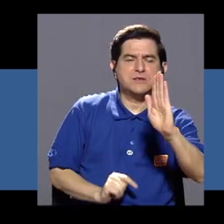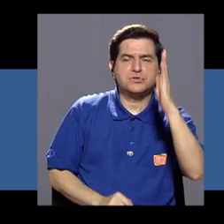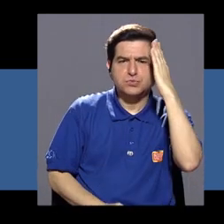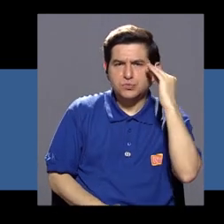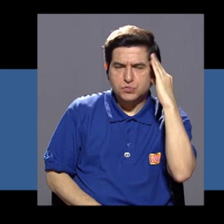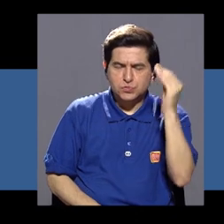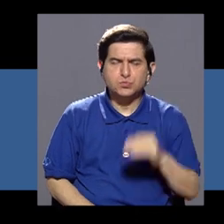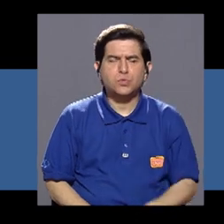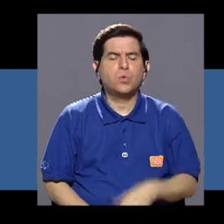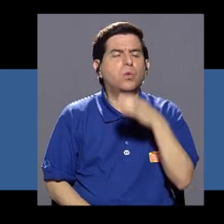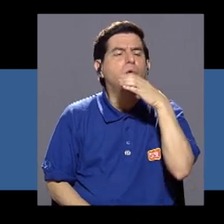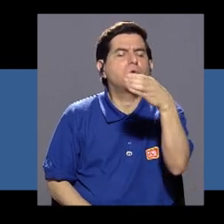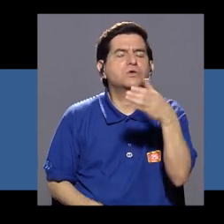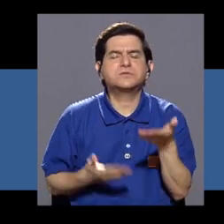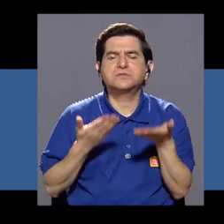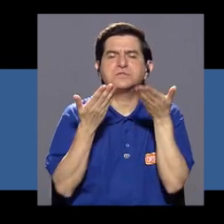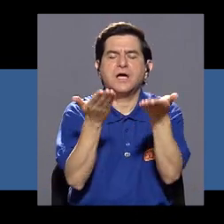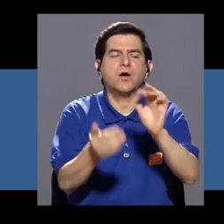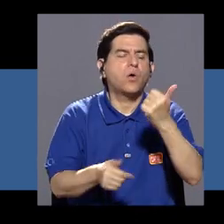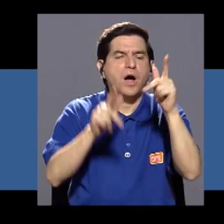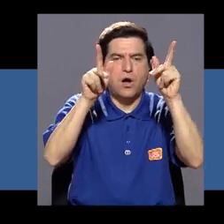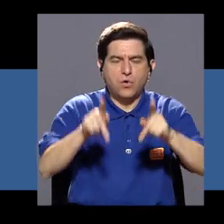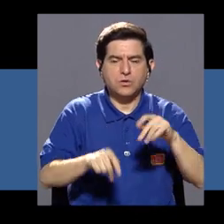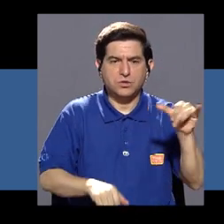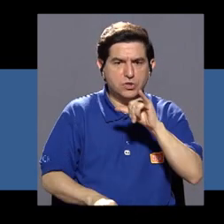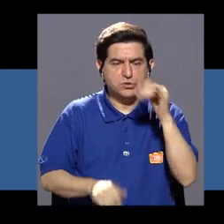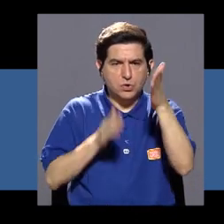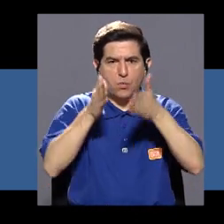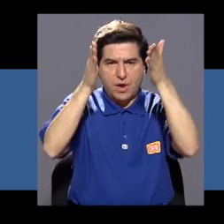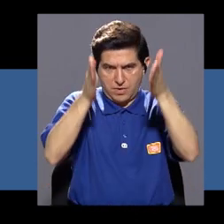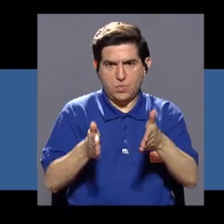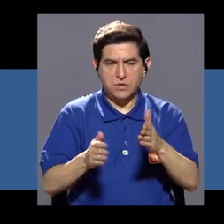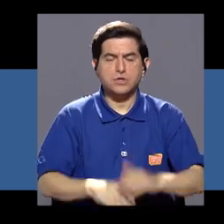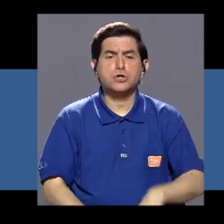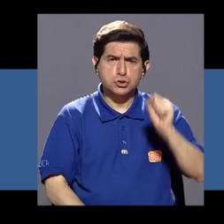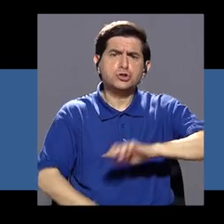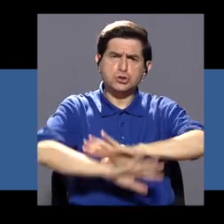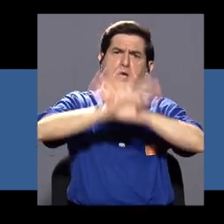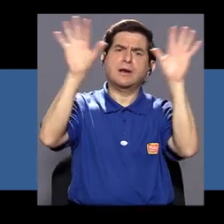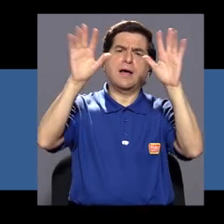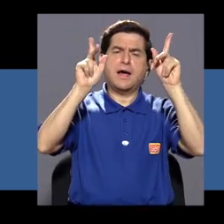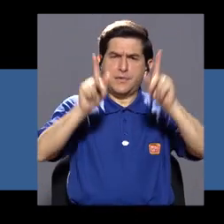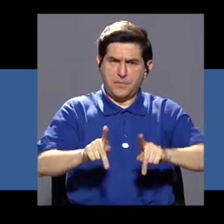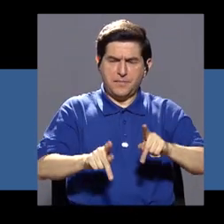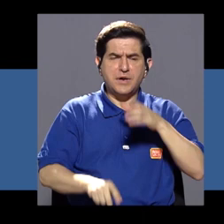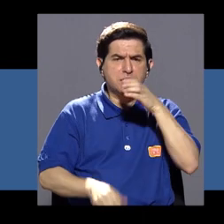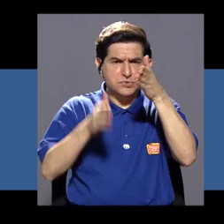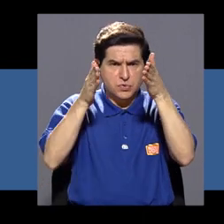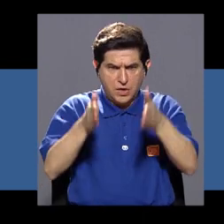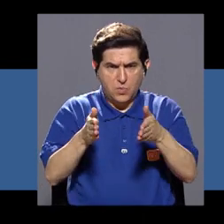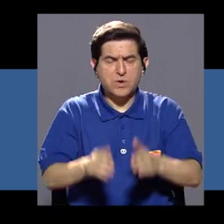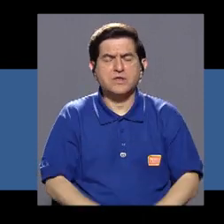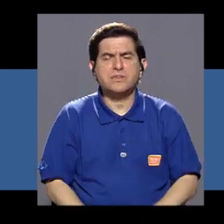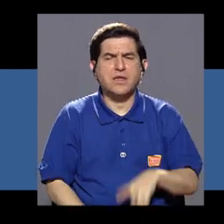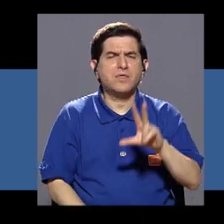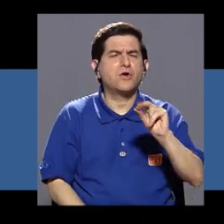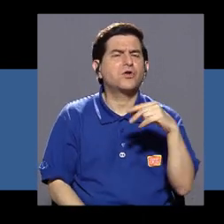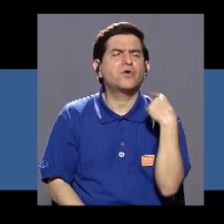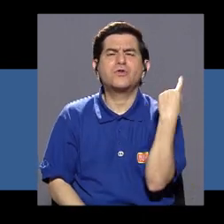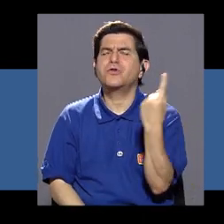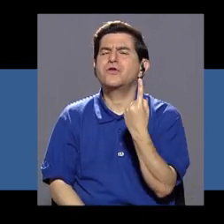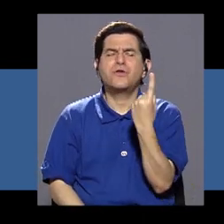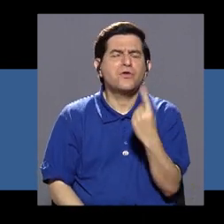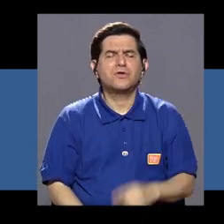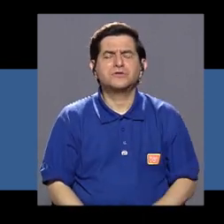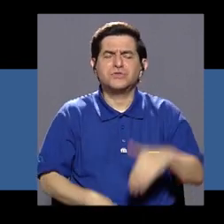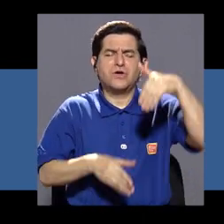partir de su experiencia tiene algún consejo que le pueda dar a otras personas cuidadoras? Claro que sí, para las personas cuidadoras que, por favor, no